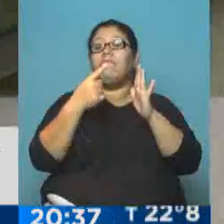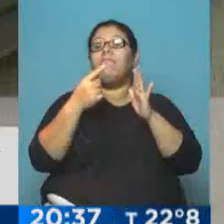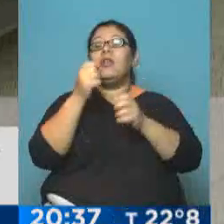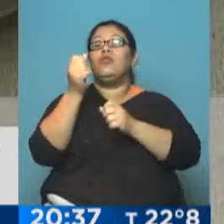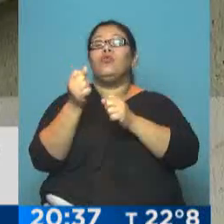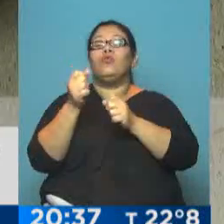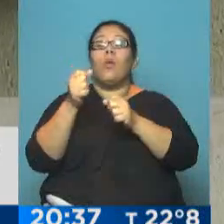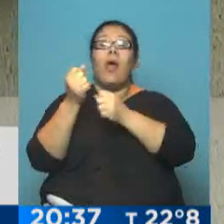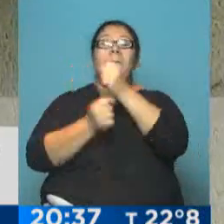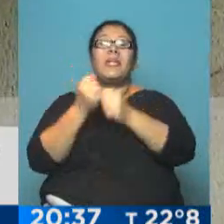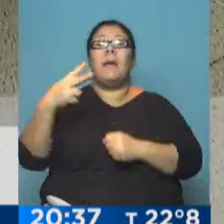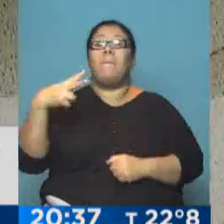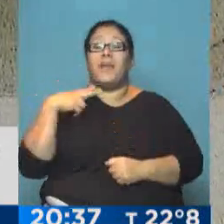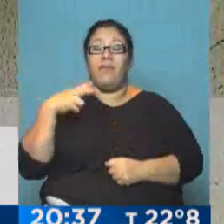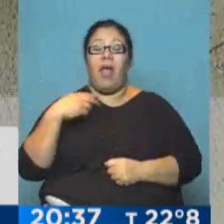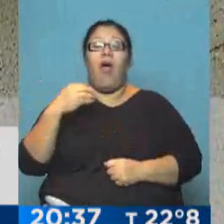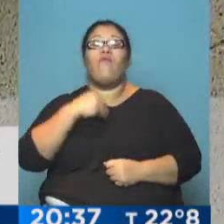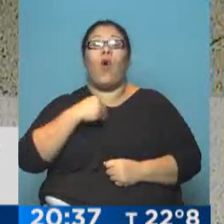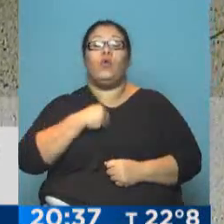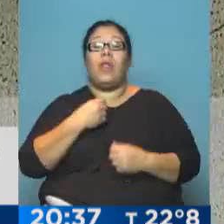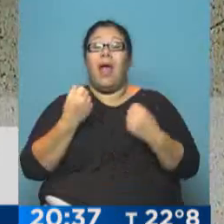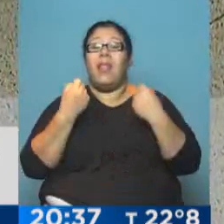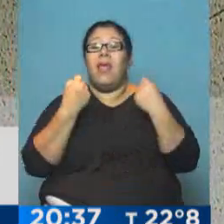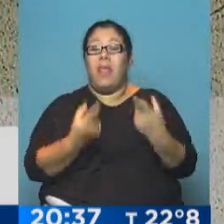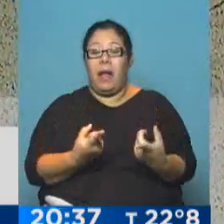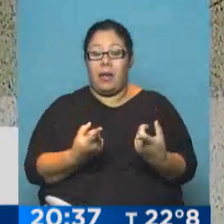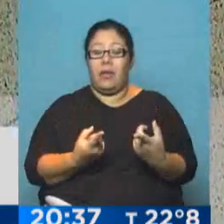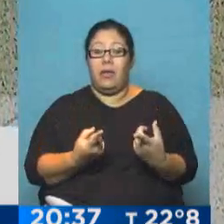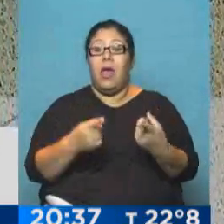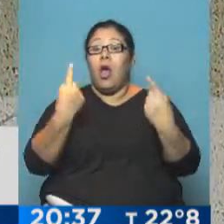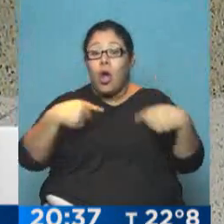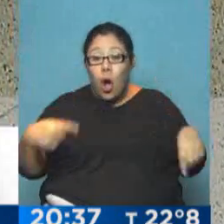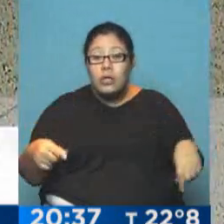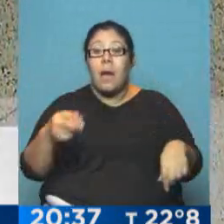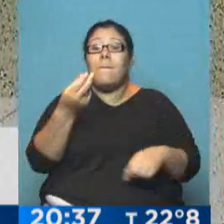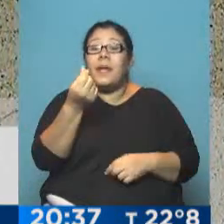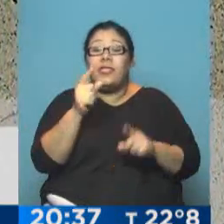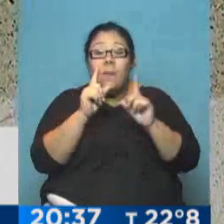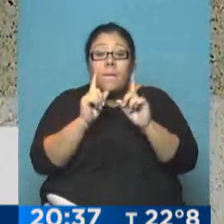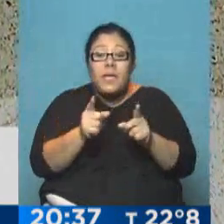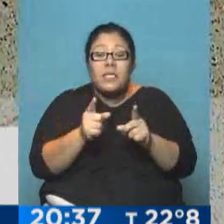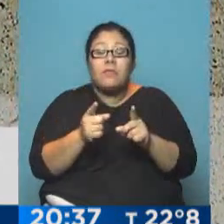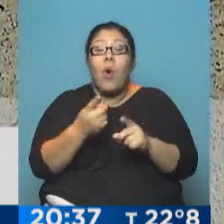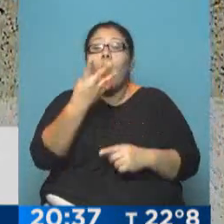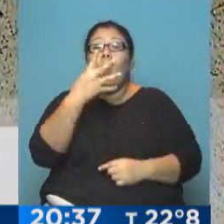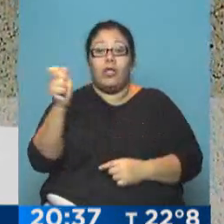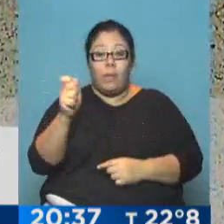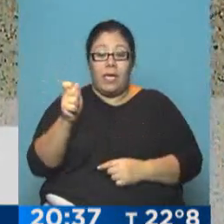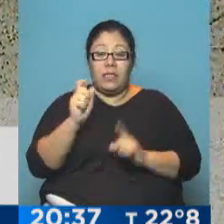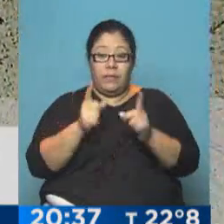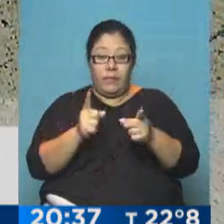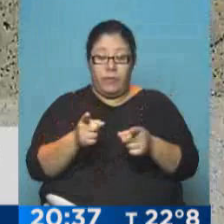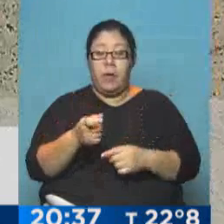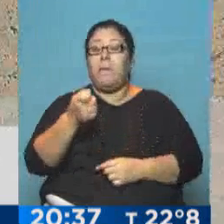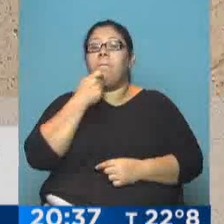voluntaria, es decir, tiene que haber empresas dispuestas a ofrecer esos productos a ese precio durante 4 meses. Por ejemplo,